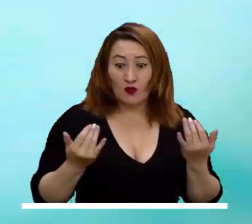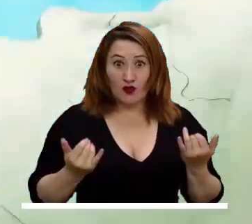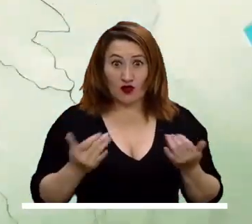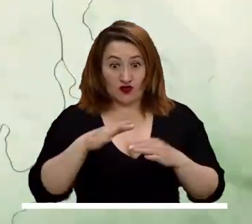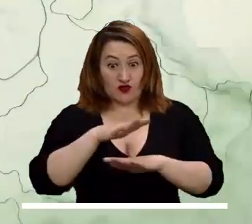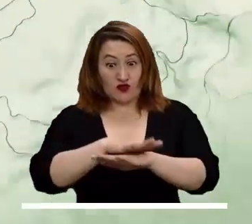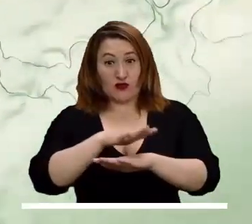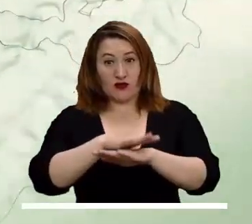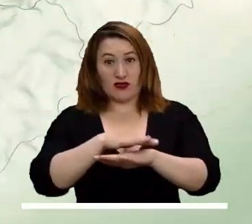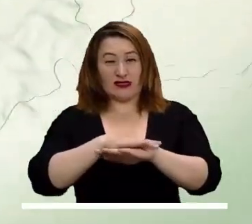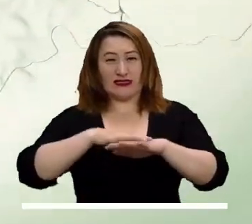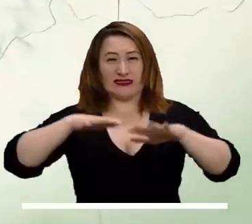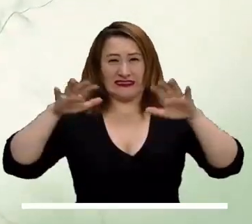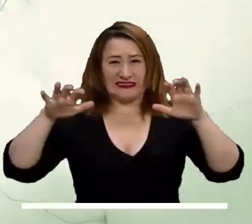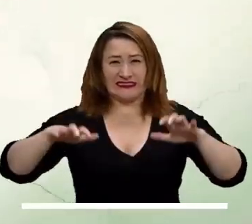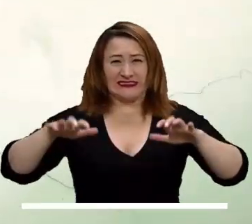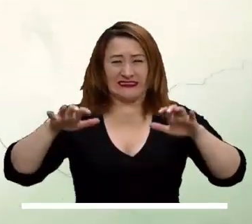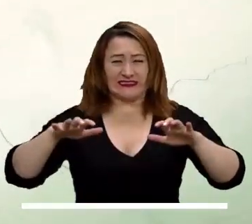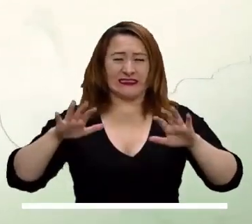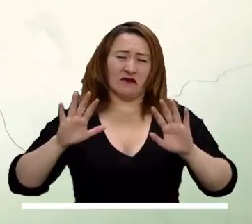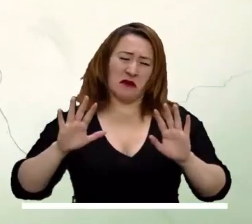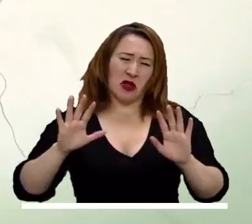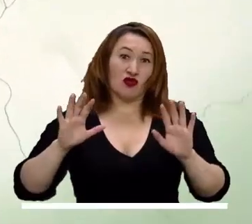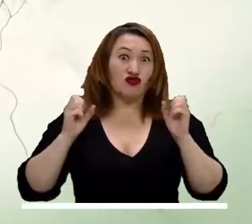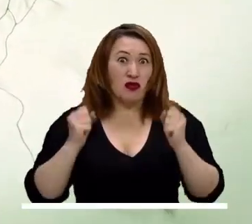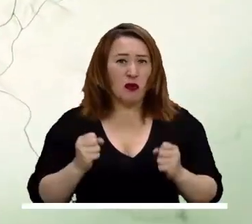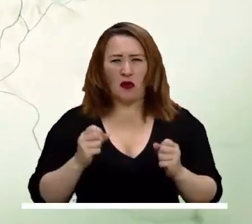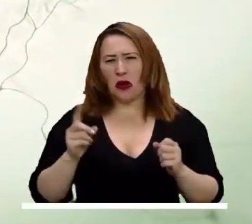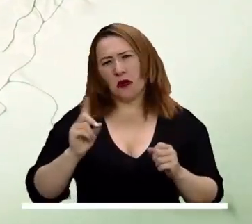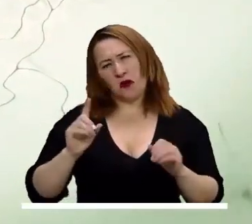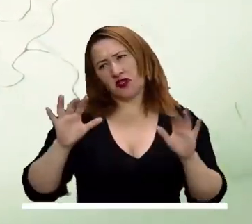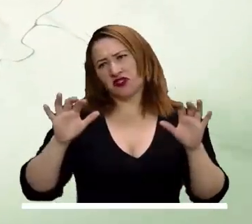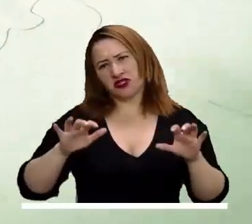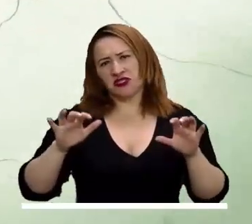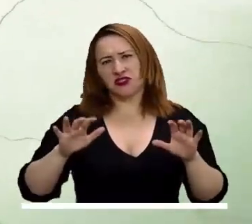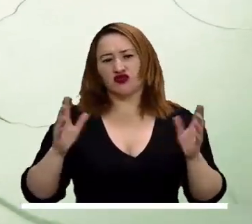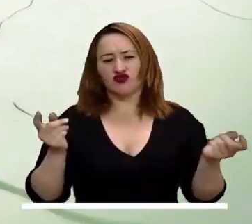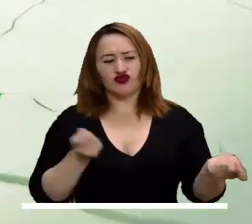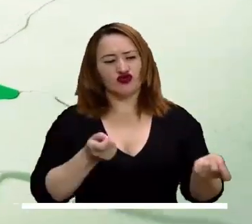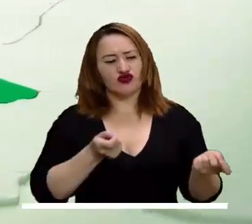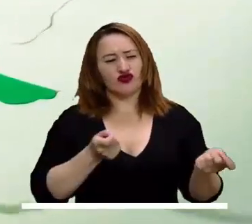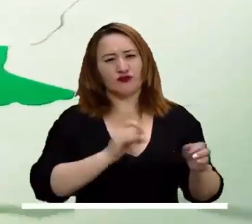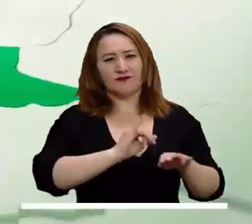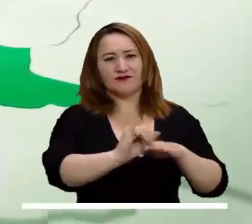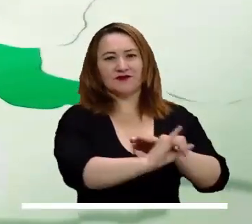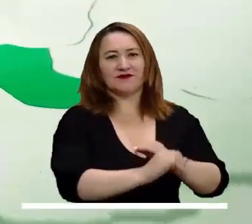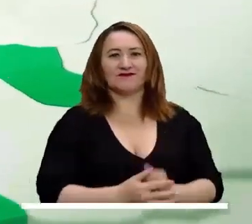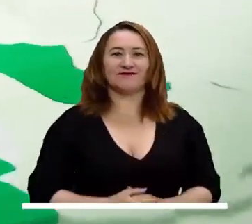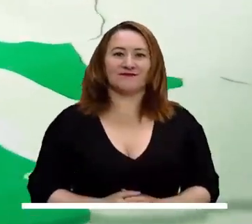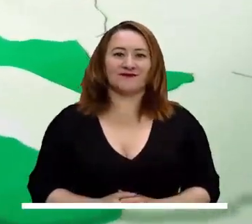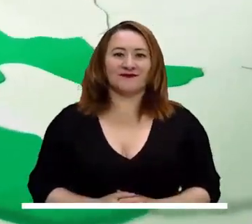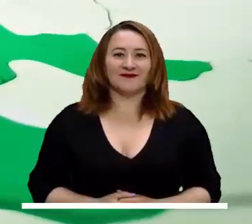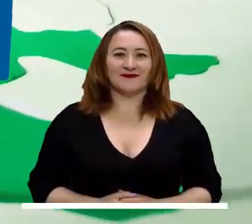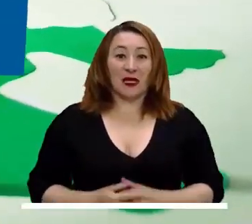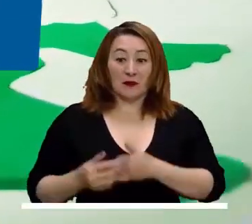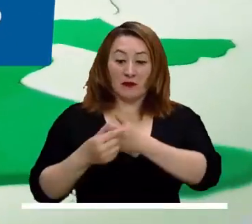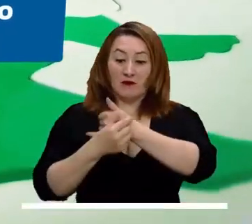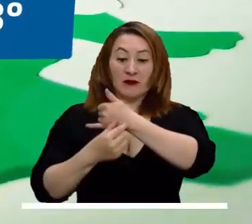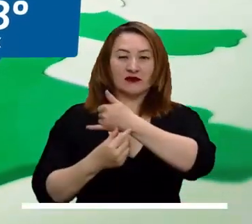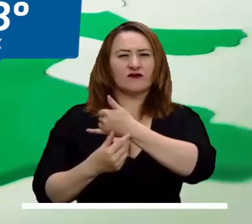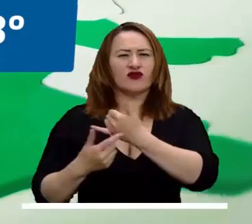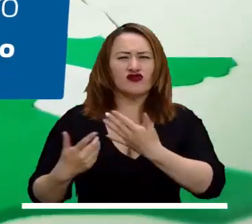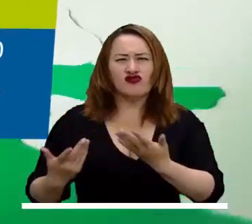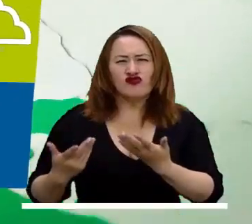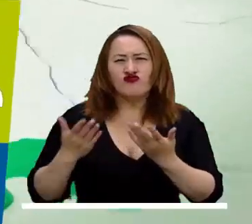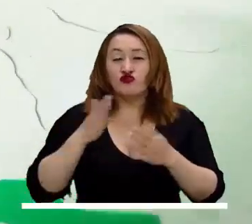la tarde también se esperan algunas lluvias de baja intensidad en cercanías a Providencia. Para el Pacífico, los registros apuntan